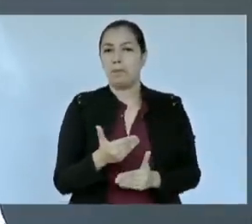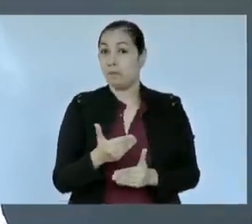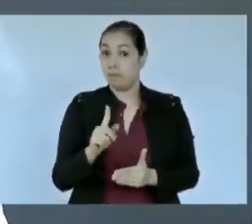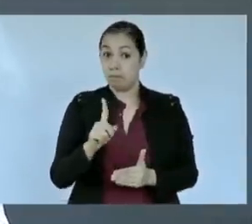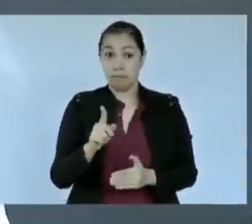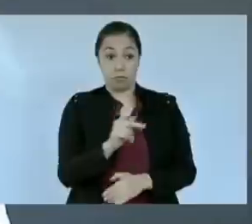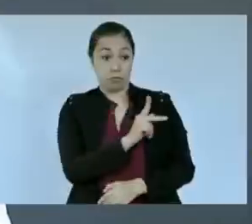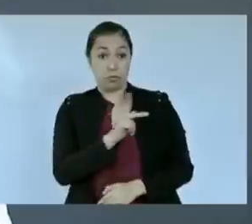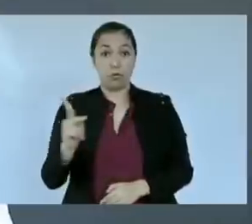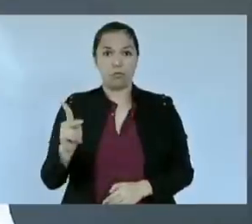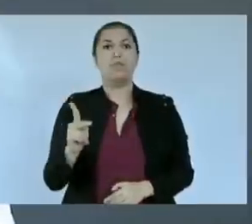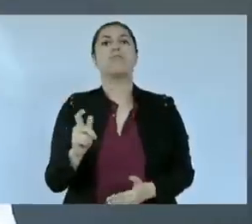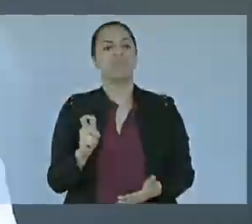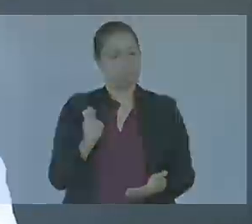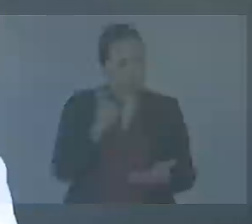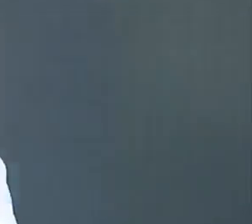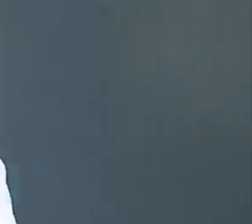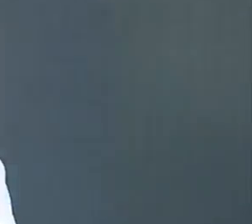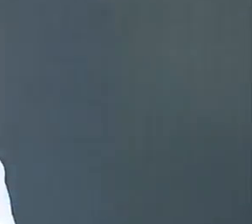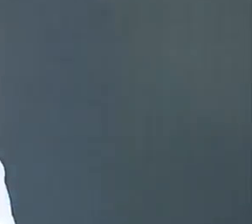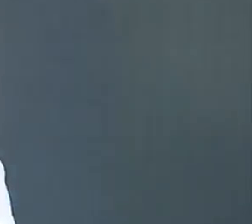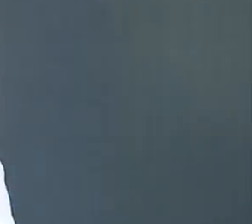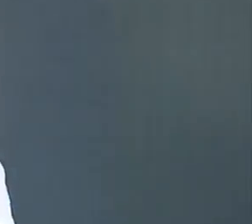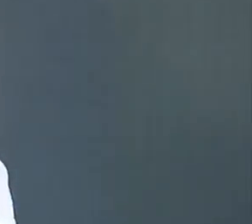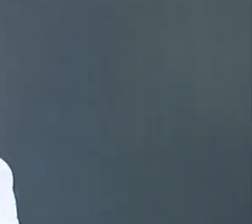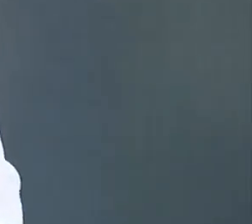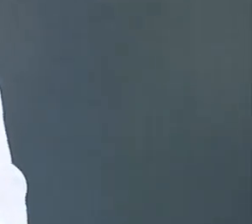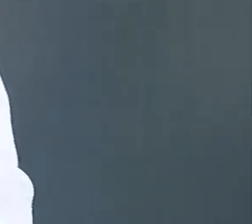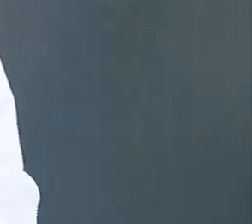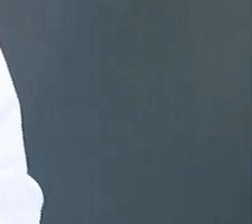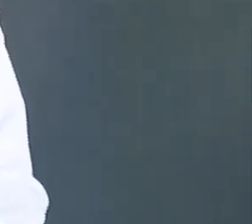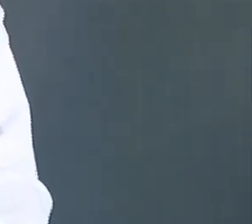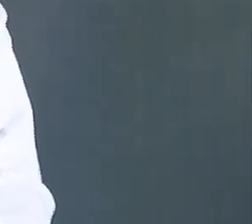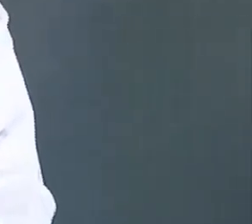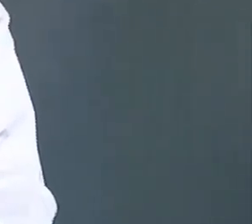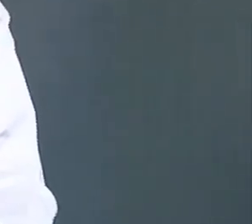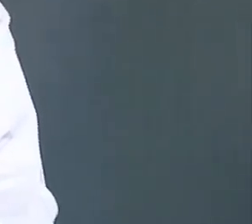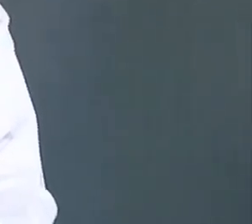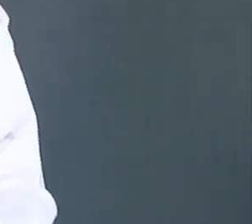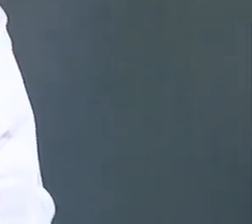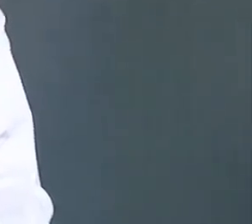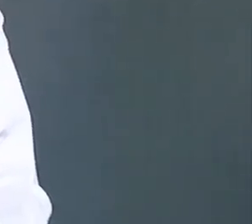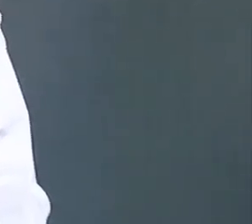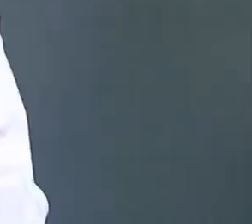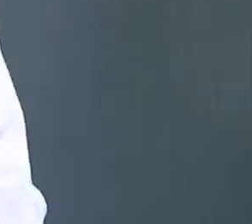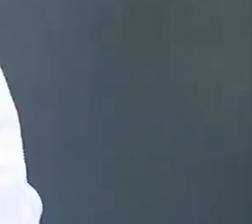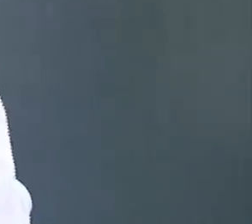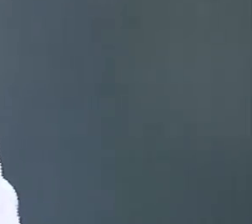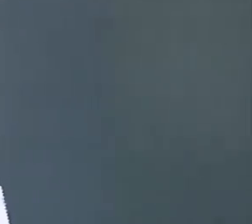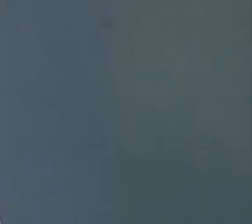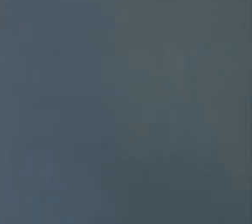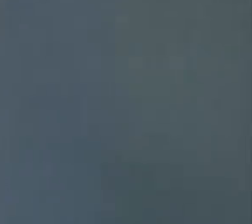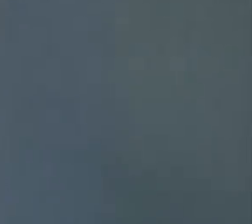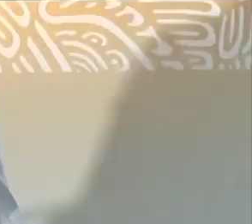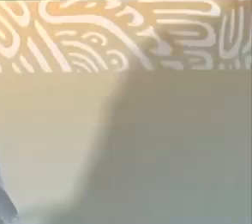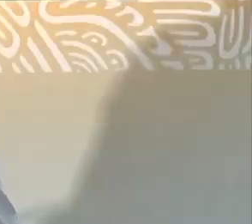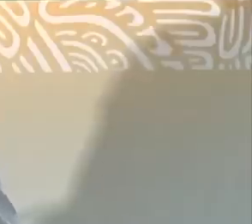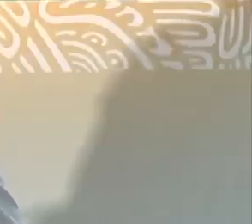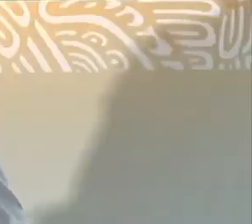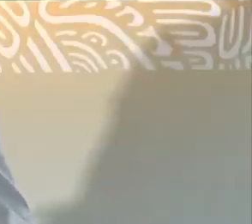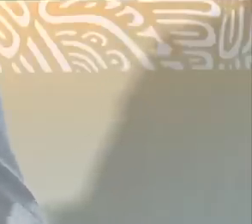todos tenemos que ayudar es lo mismo de el evitar